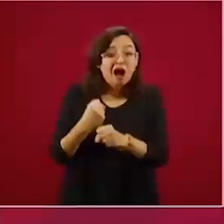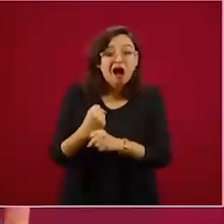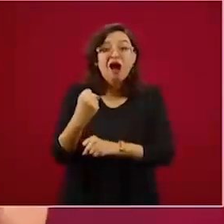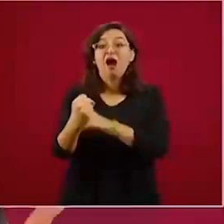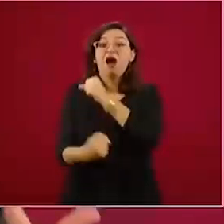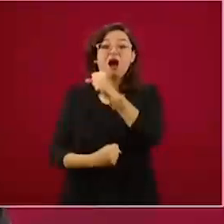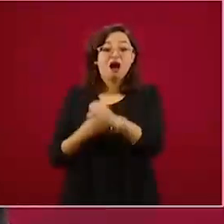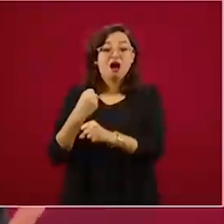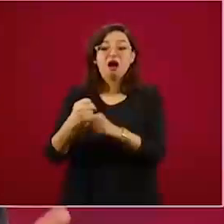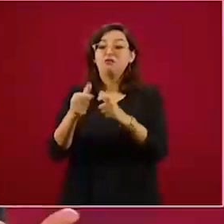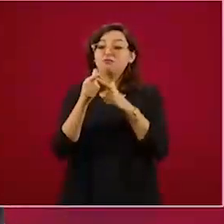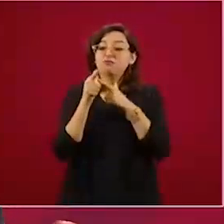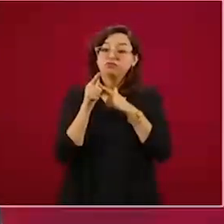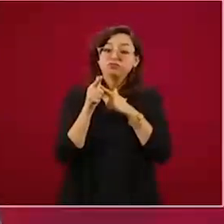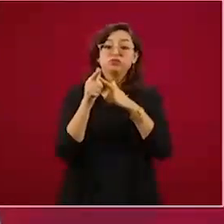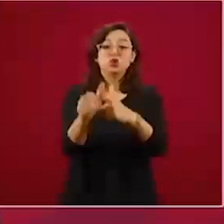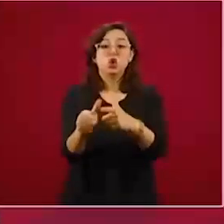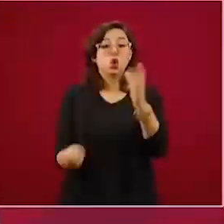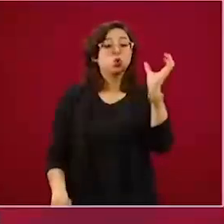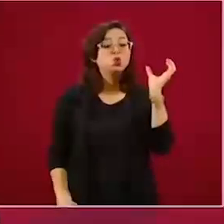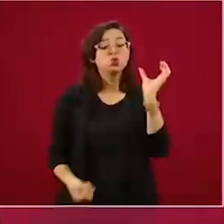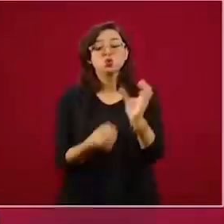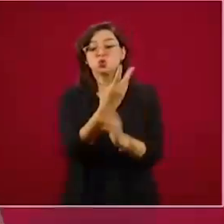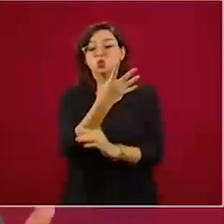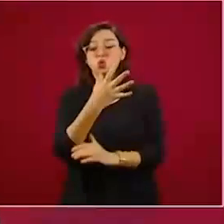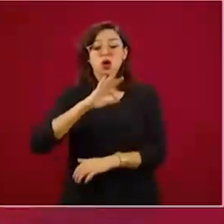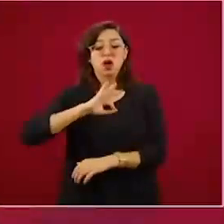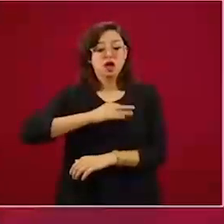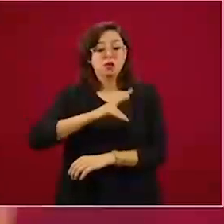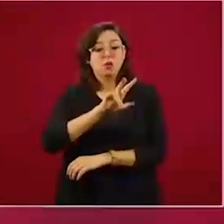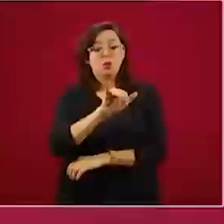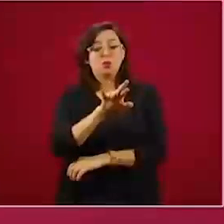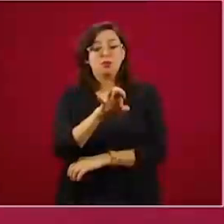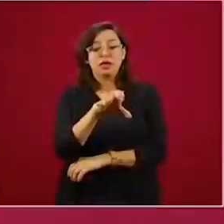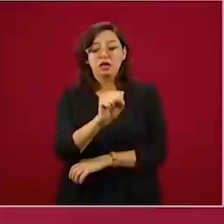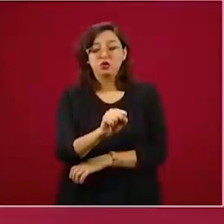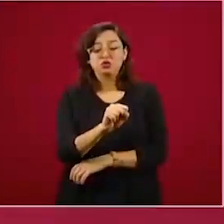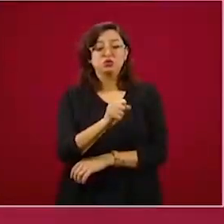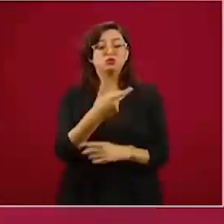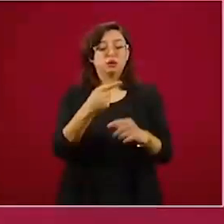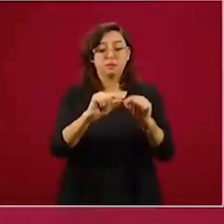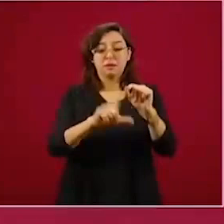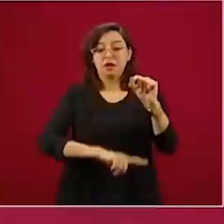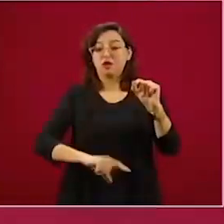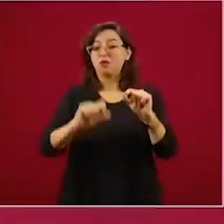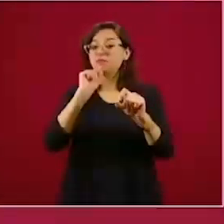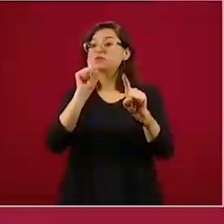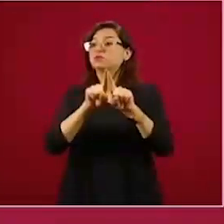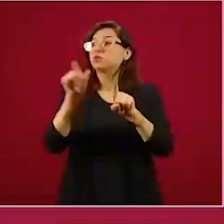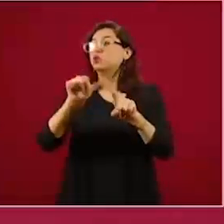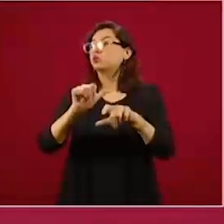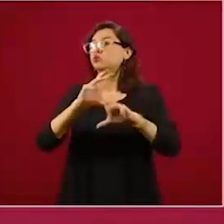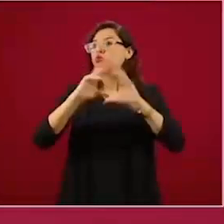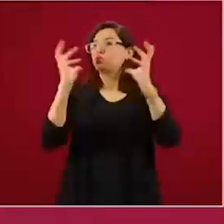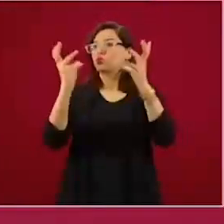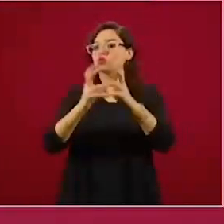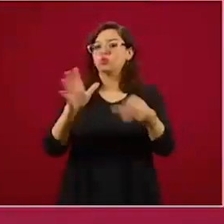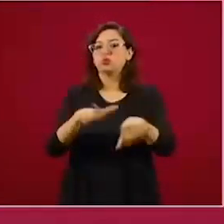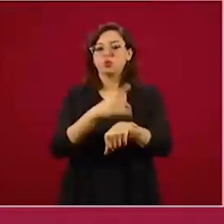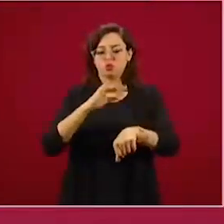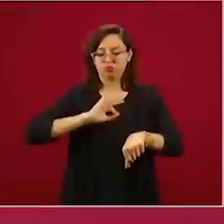convivir con este nuevo virus no sólo en México, sino en todo el mundo, en la medida en que esta pandemia durará